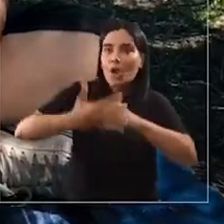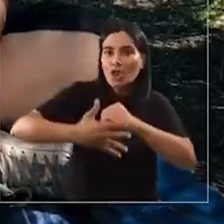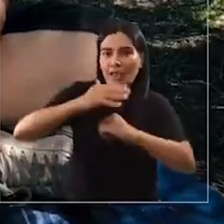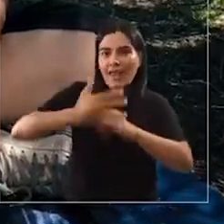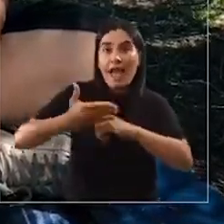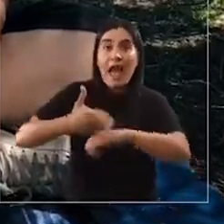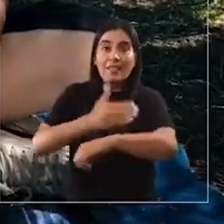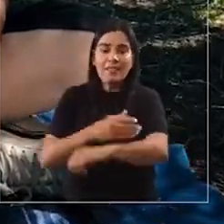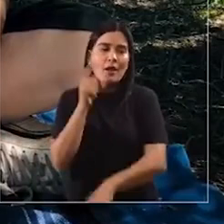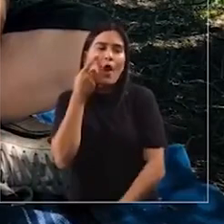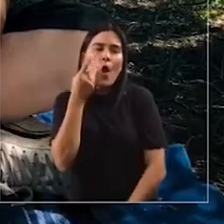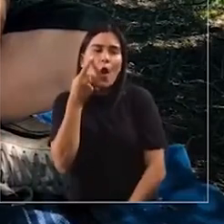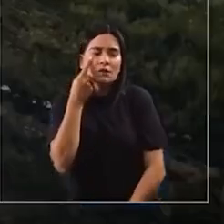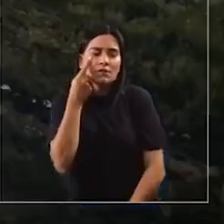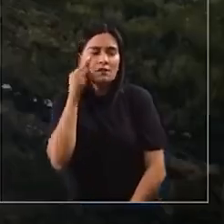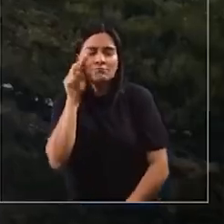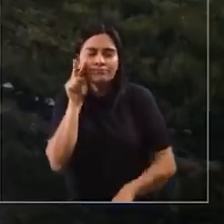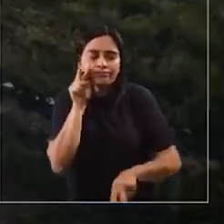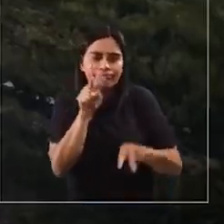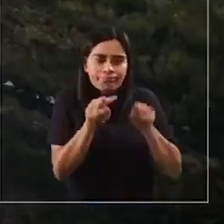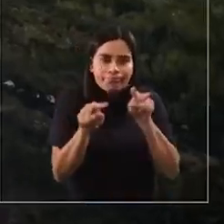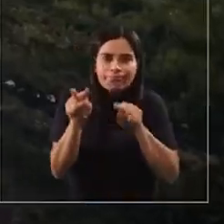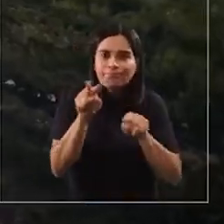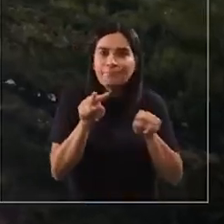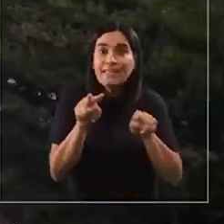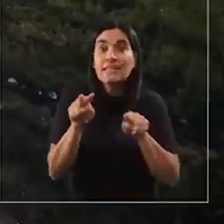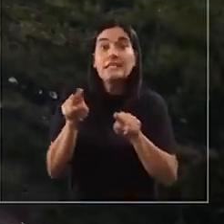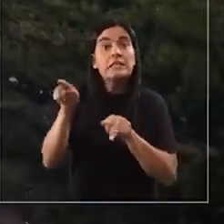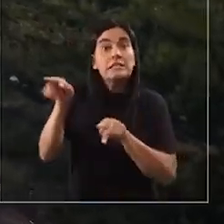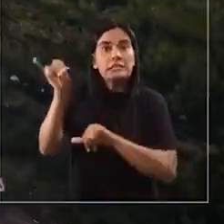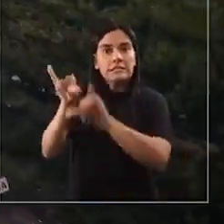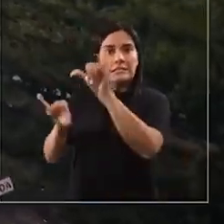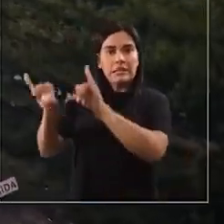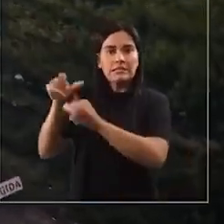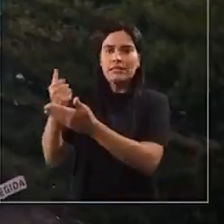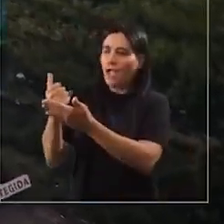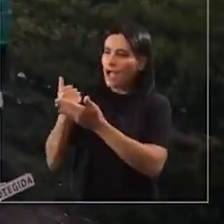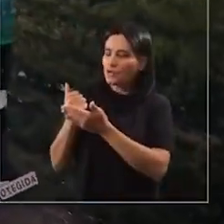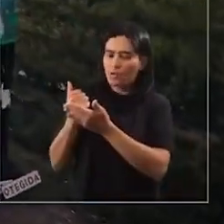que la ciencia podía ayudarnos a resolver los problemas hoy día.